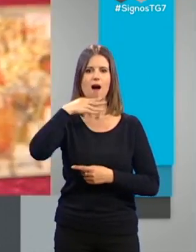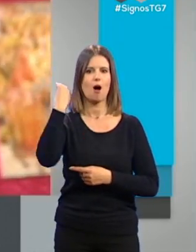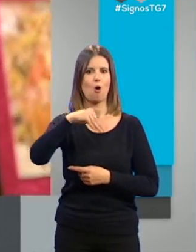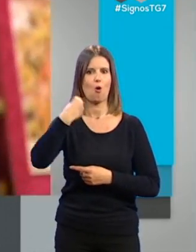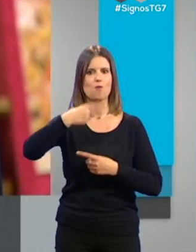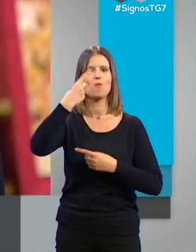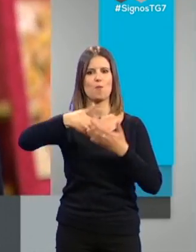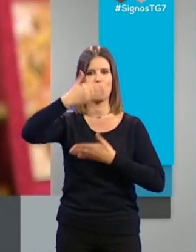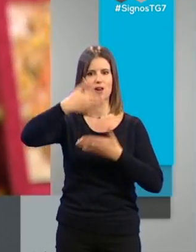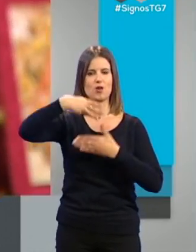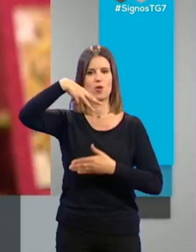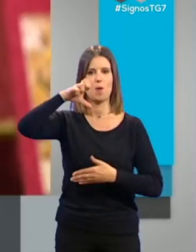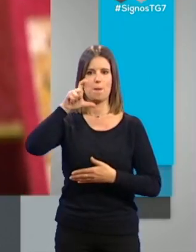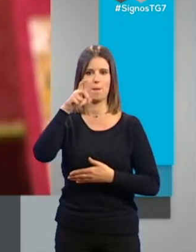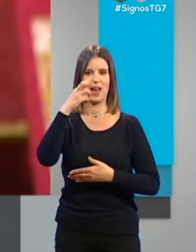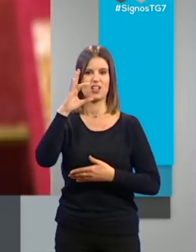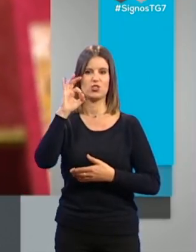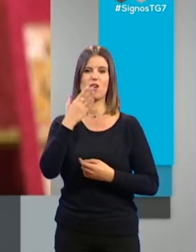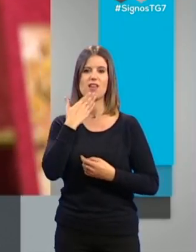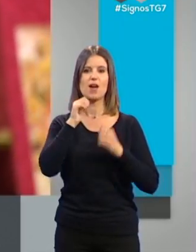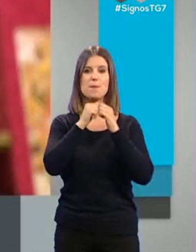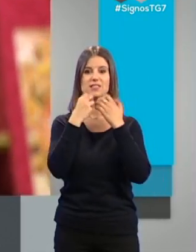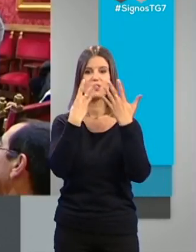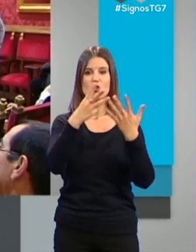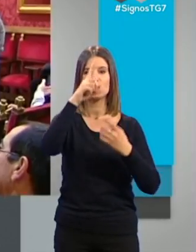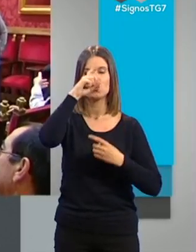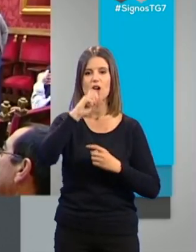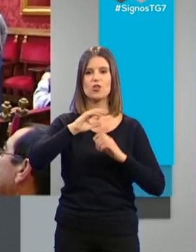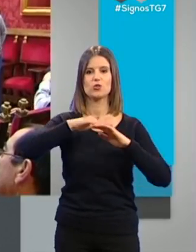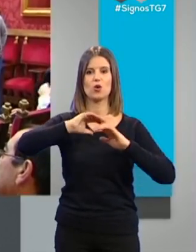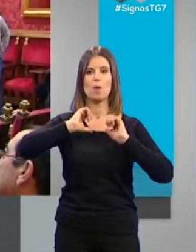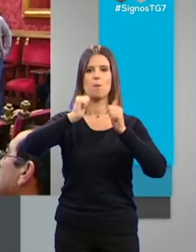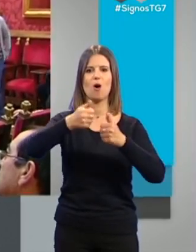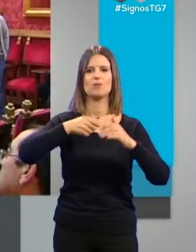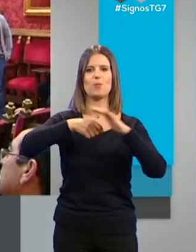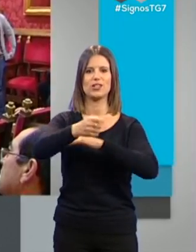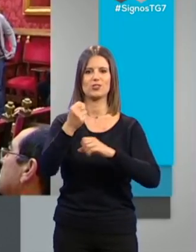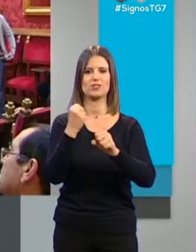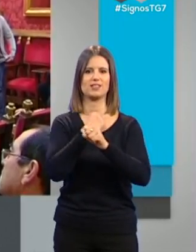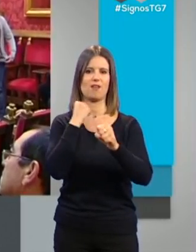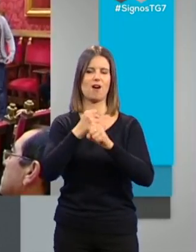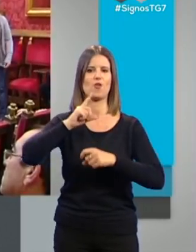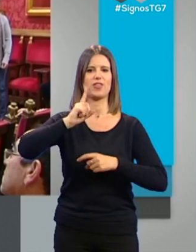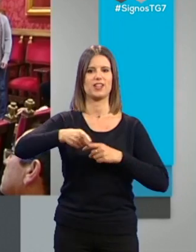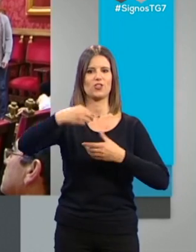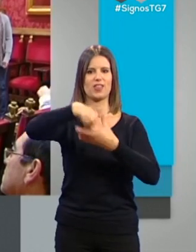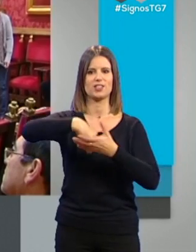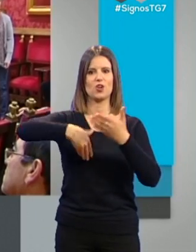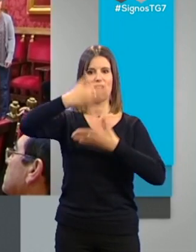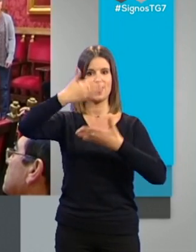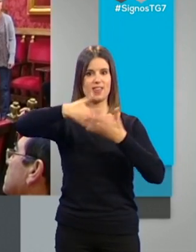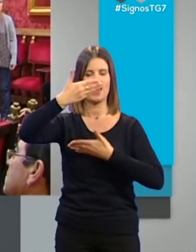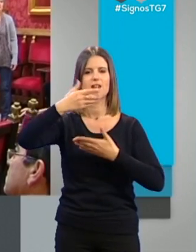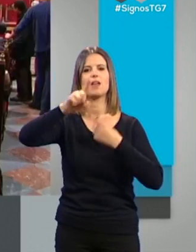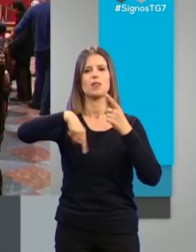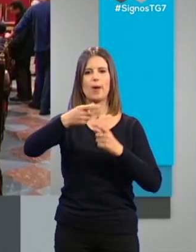Y es que Melchor Saizpardo tenía 28 años cuando se incorporó a su puesto de director en El Ideal, después de haber sido